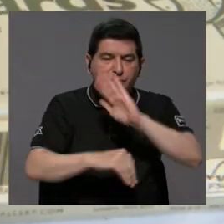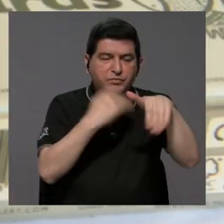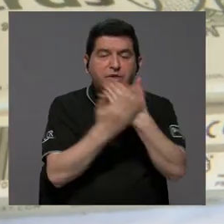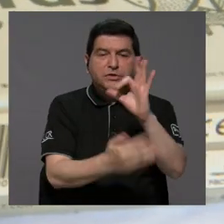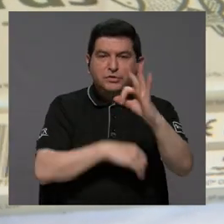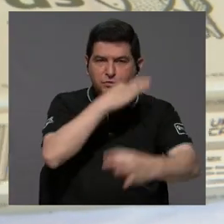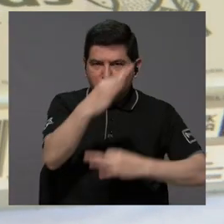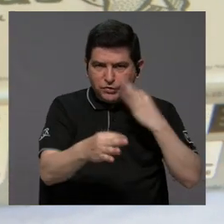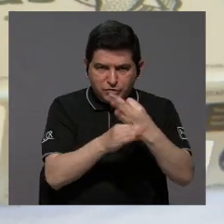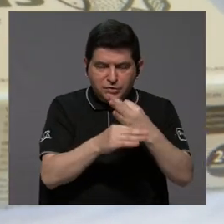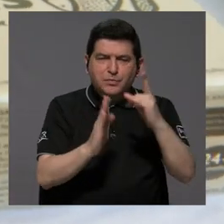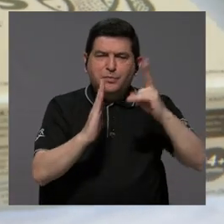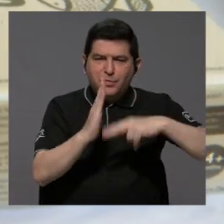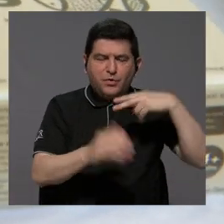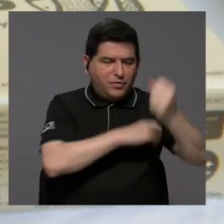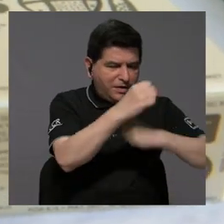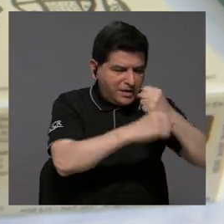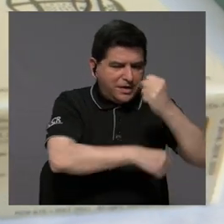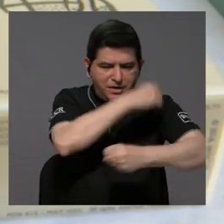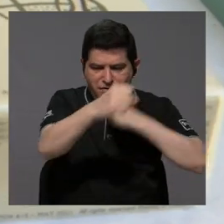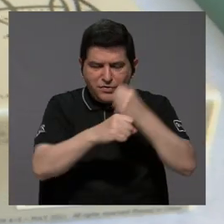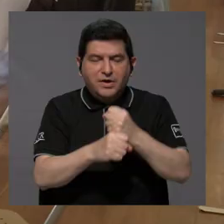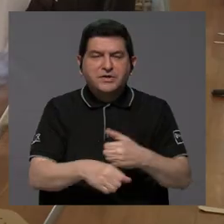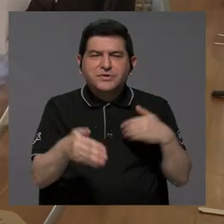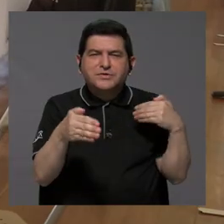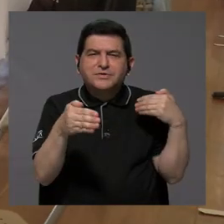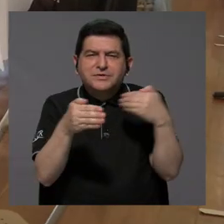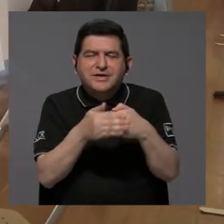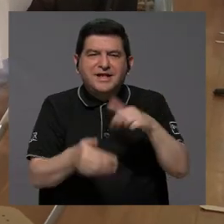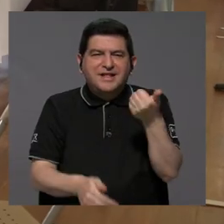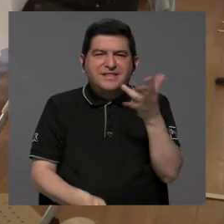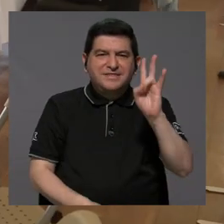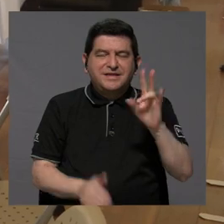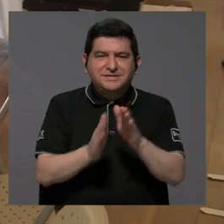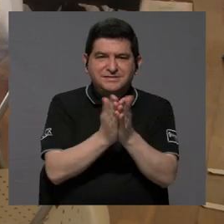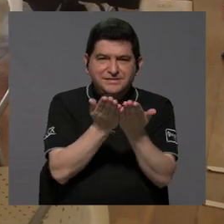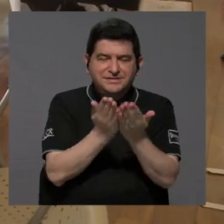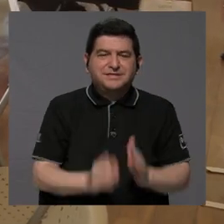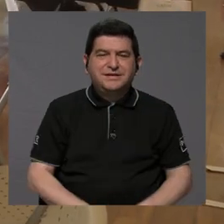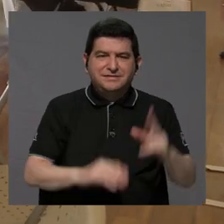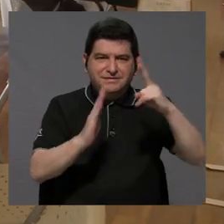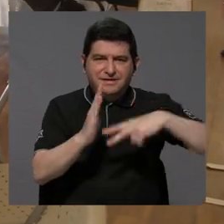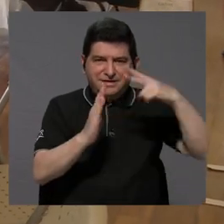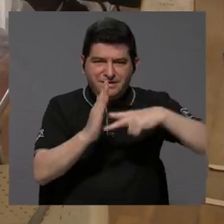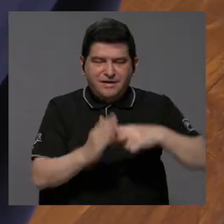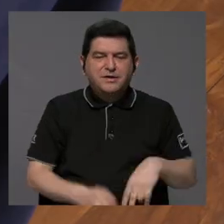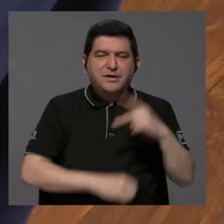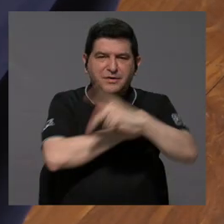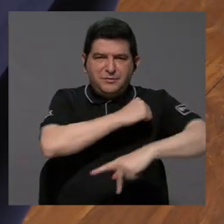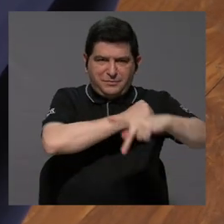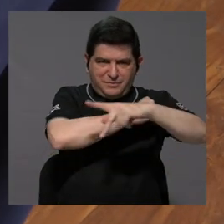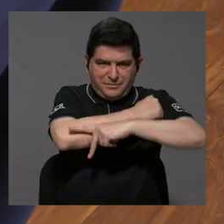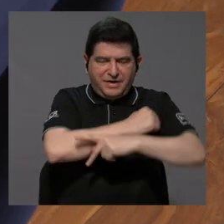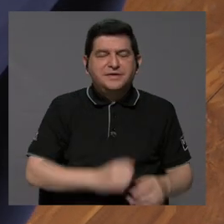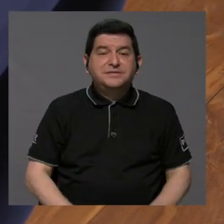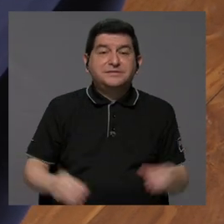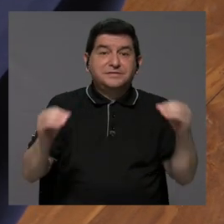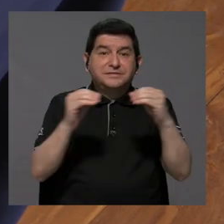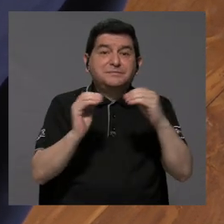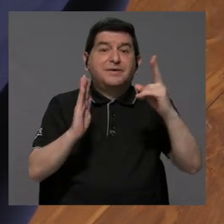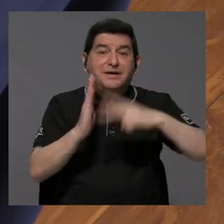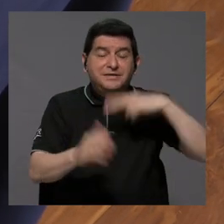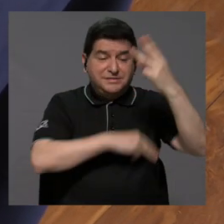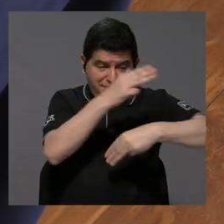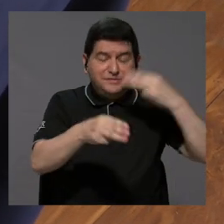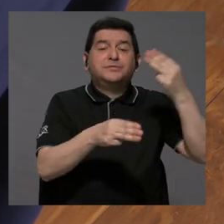en cualquier formato que leemos cada año. Y nos acerquemos a los 17 libros que se consumen en los países que